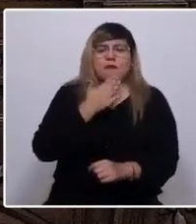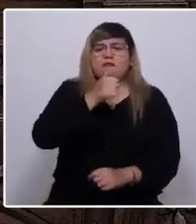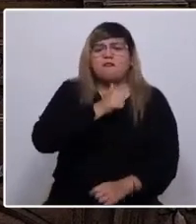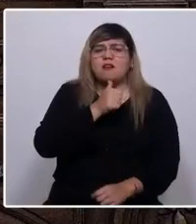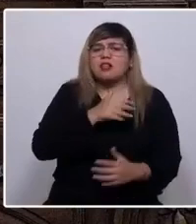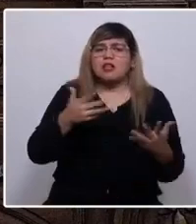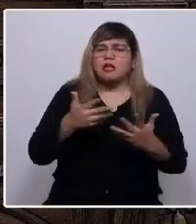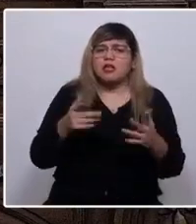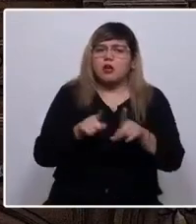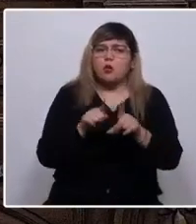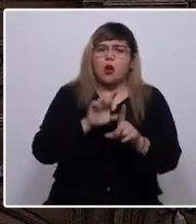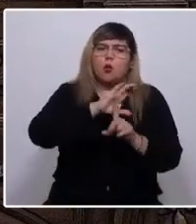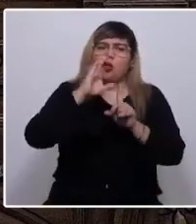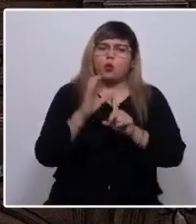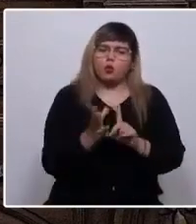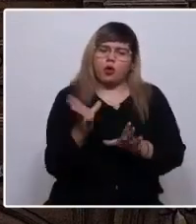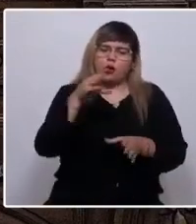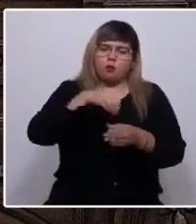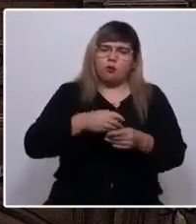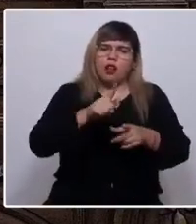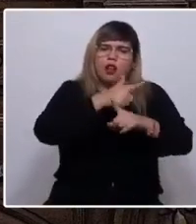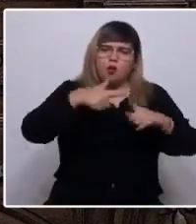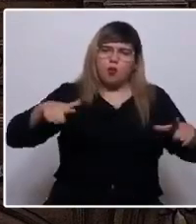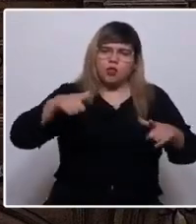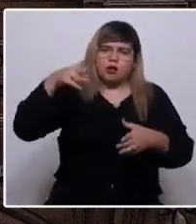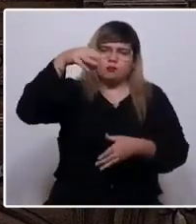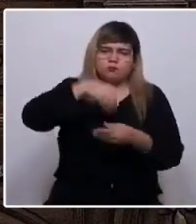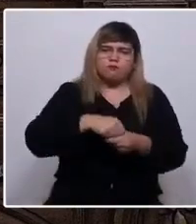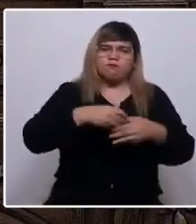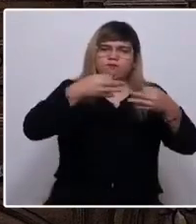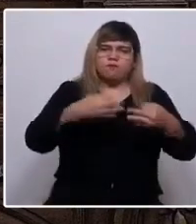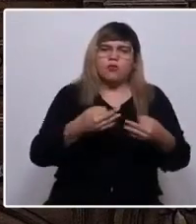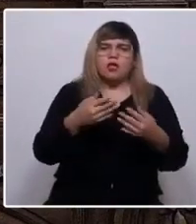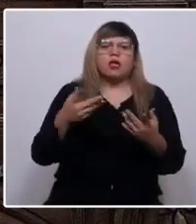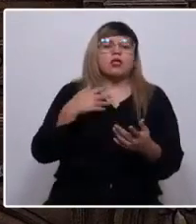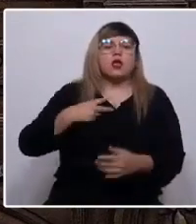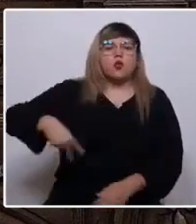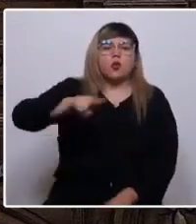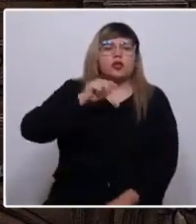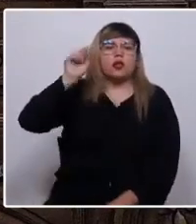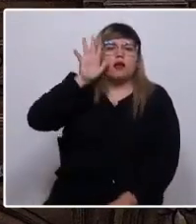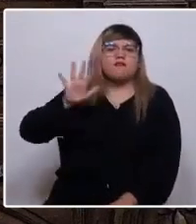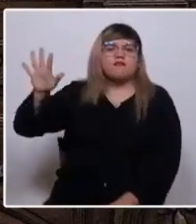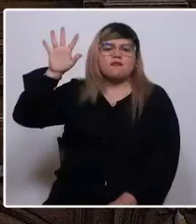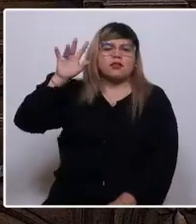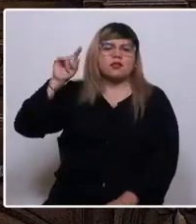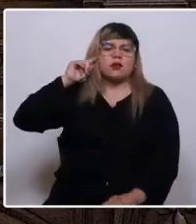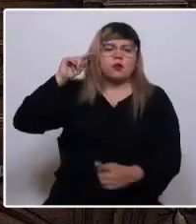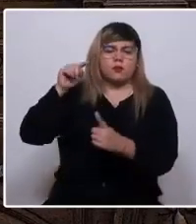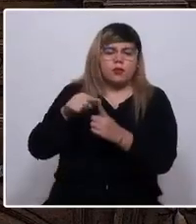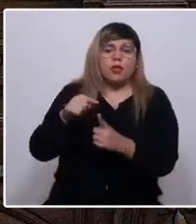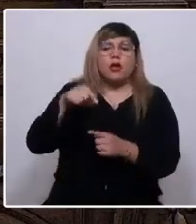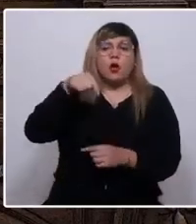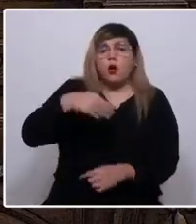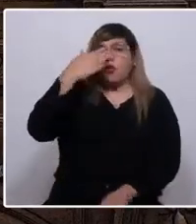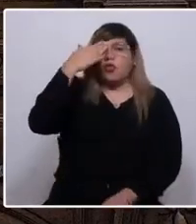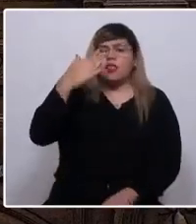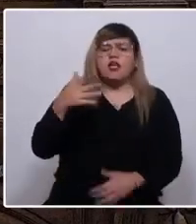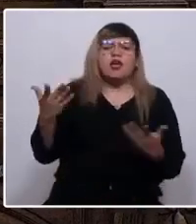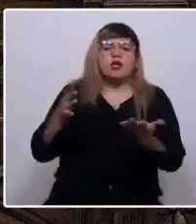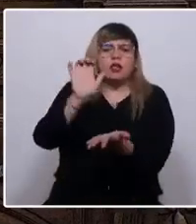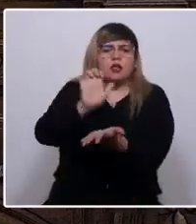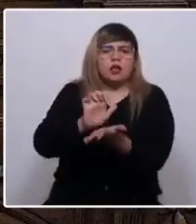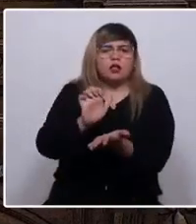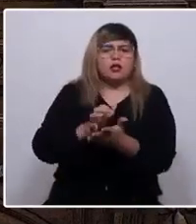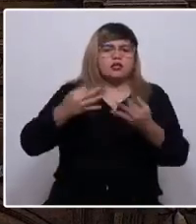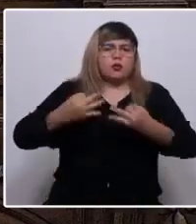pertinencia cultural y lingüística, según nuestra cosmovisión. A este abandono estatal hoy se suma la inseguridad